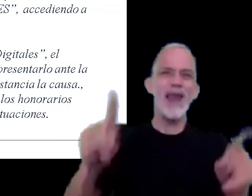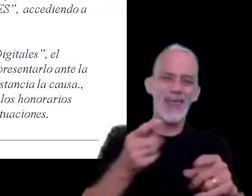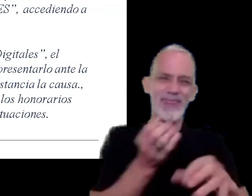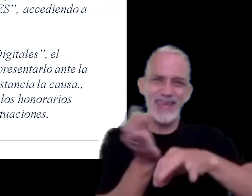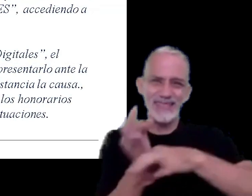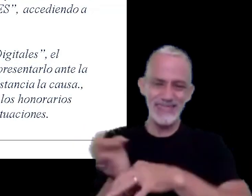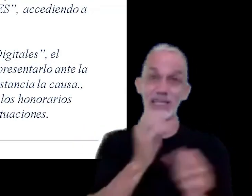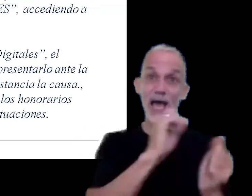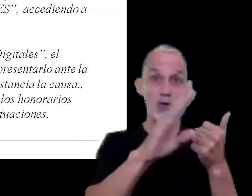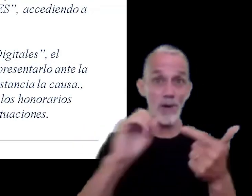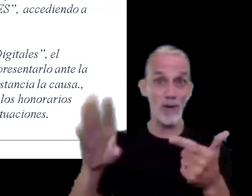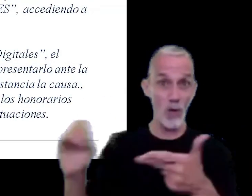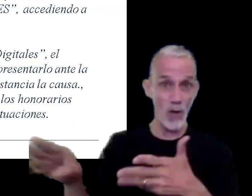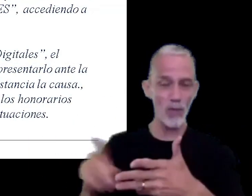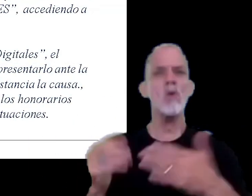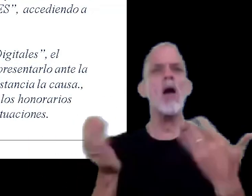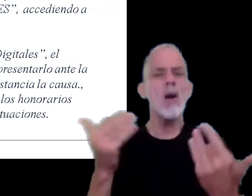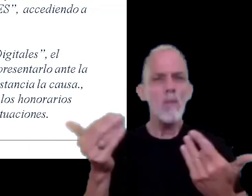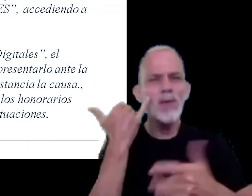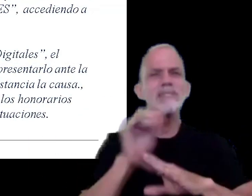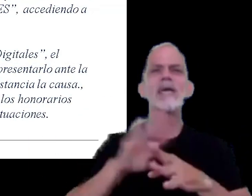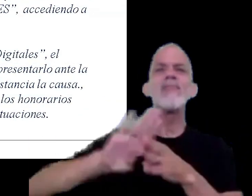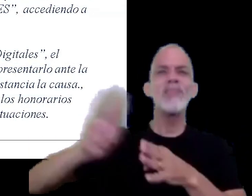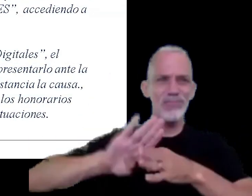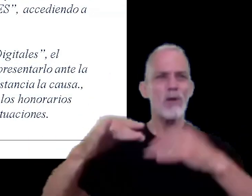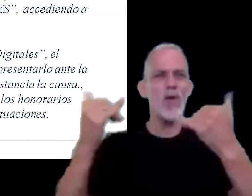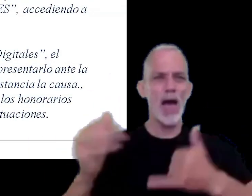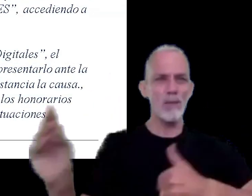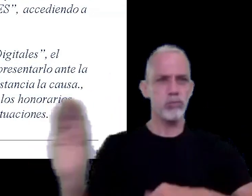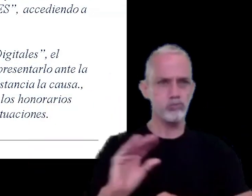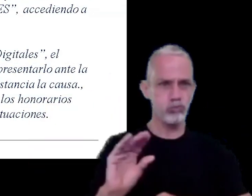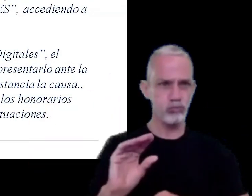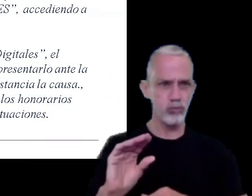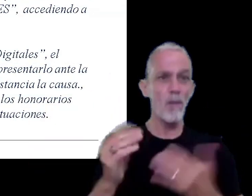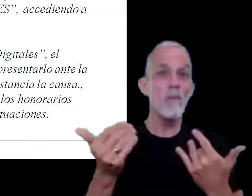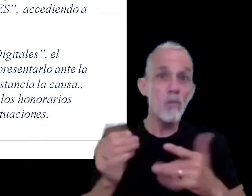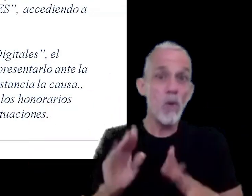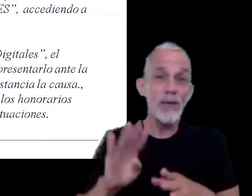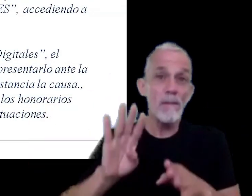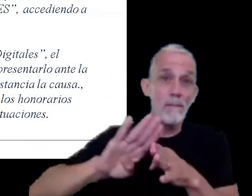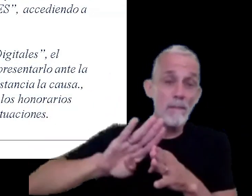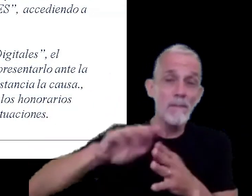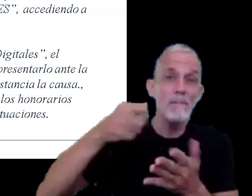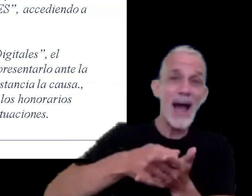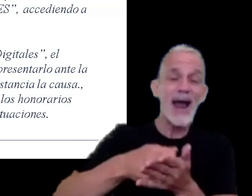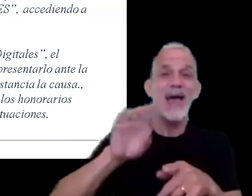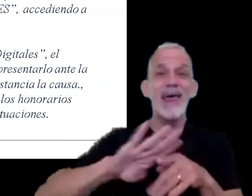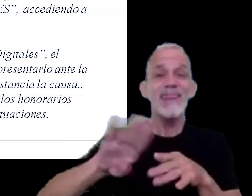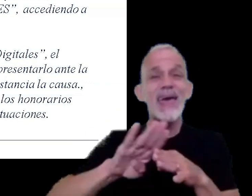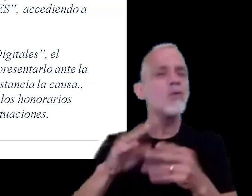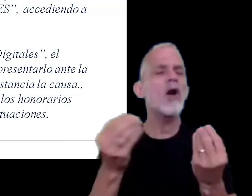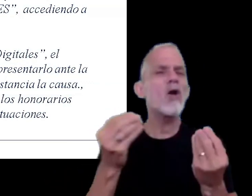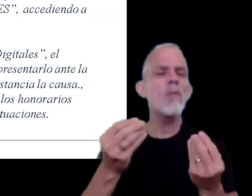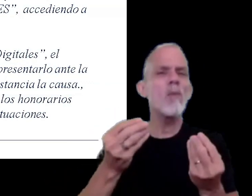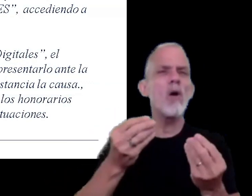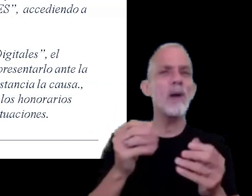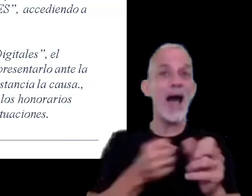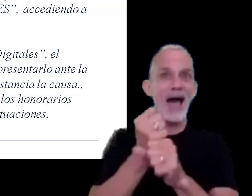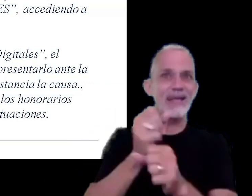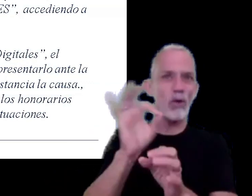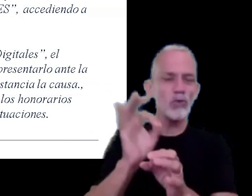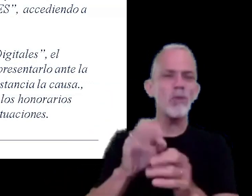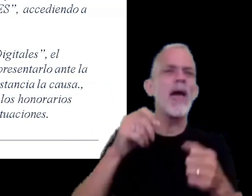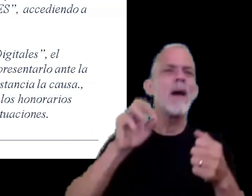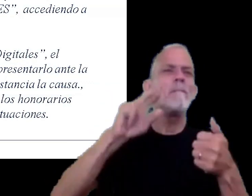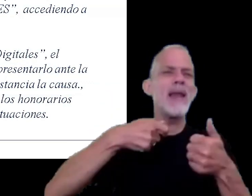clubes podrán consolidar deuda podrán pagar la deuda de vengada octubre a través de un plan de facilidades